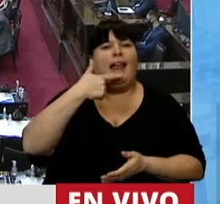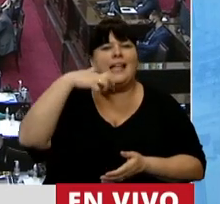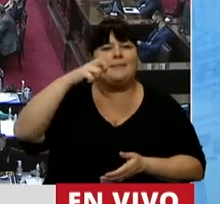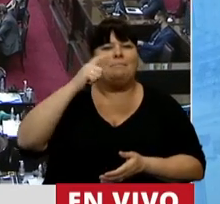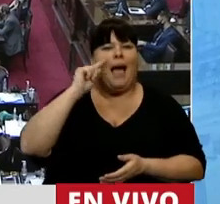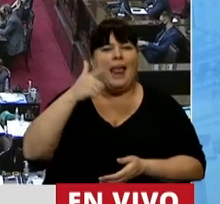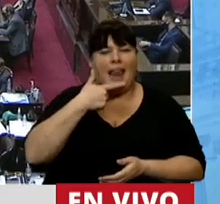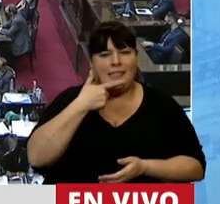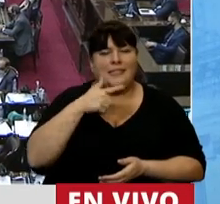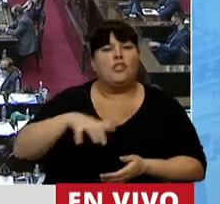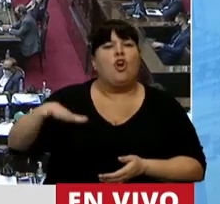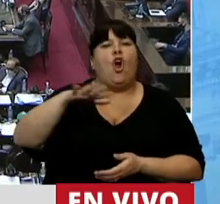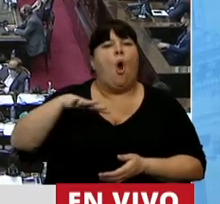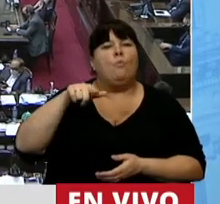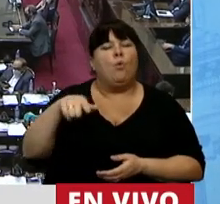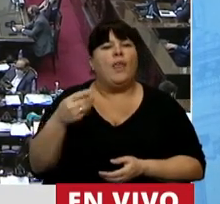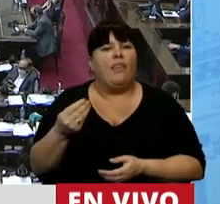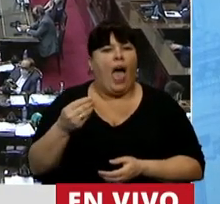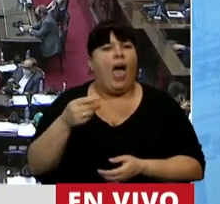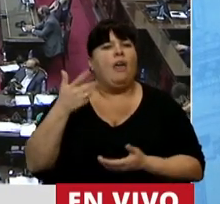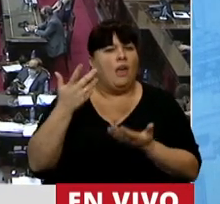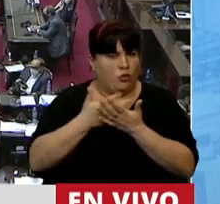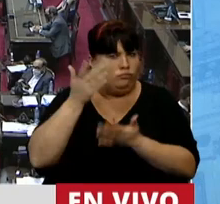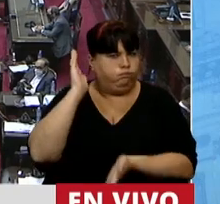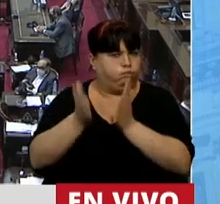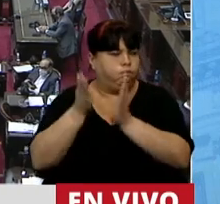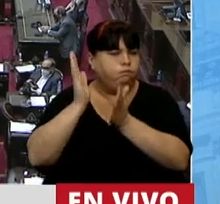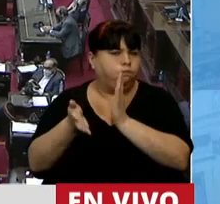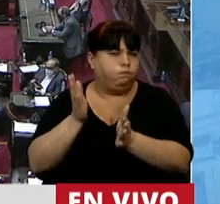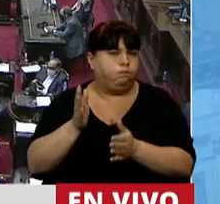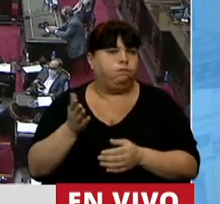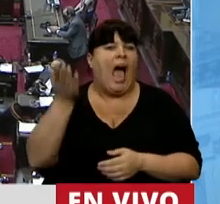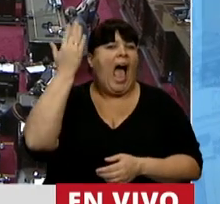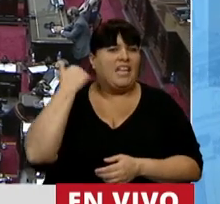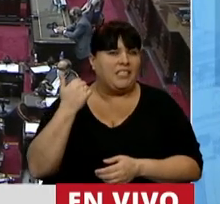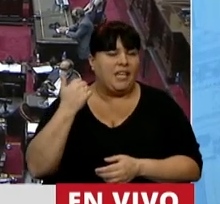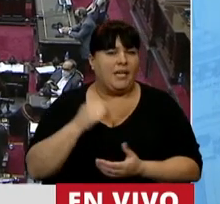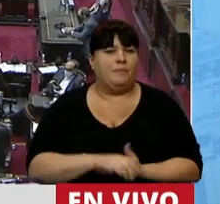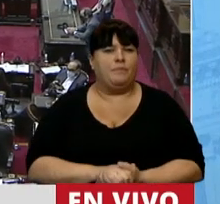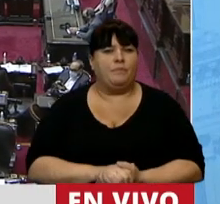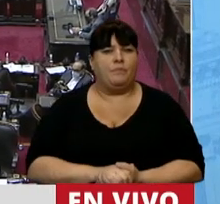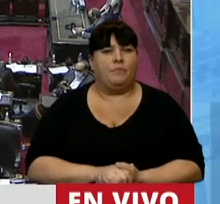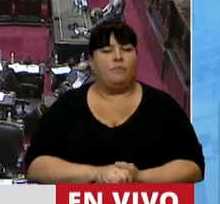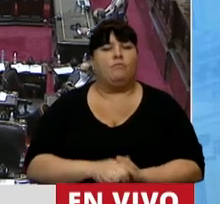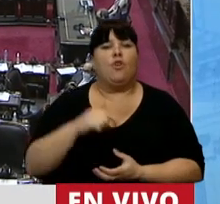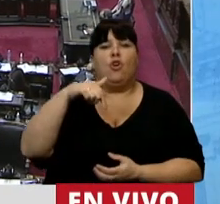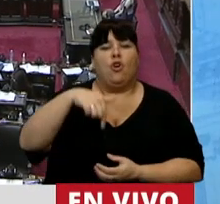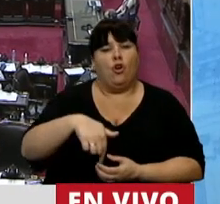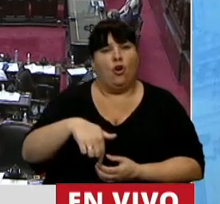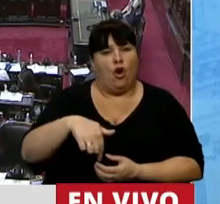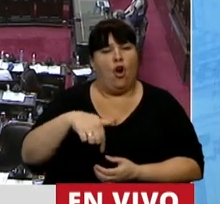una comunidad que ha sufrido represión el día de ayer y hoy